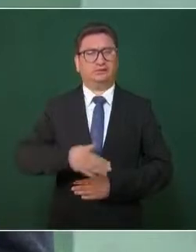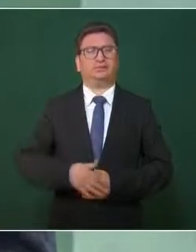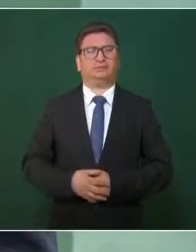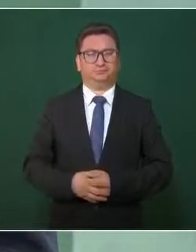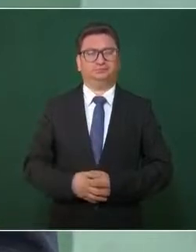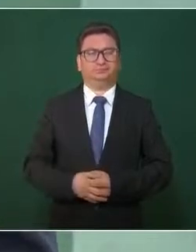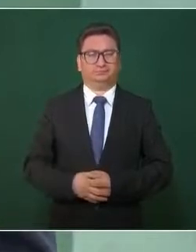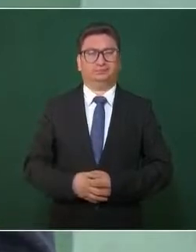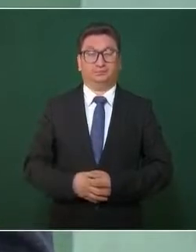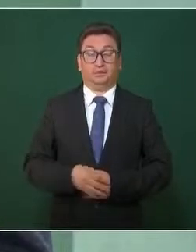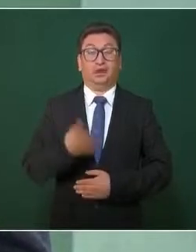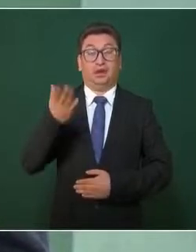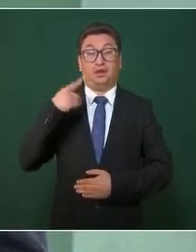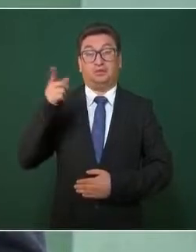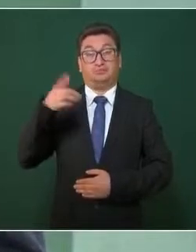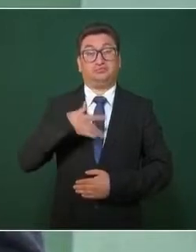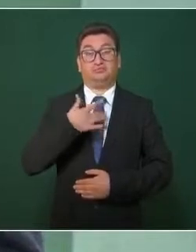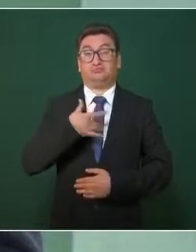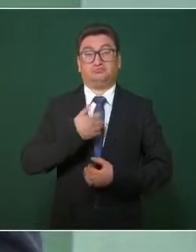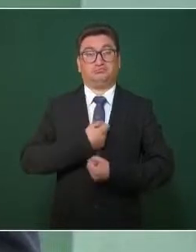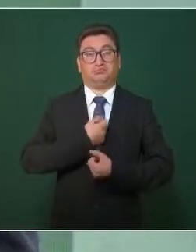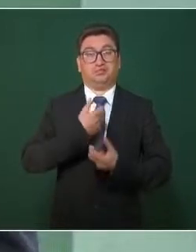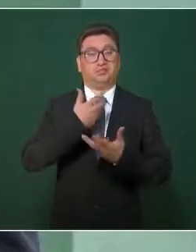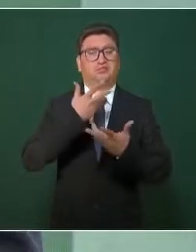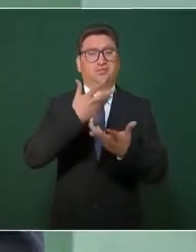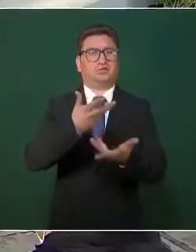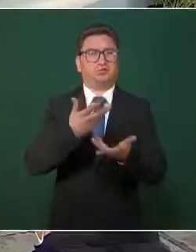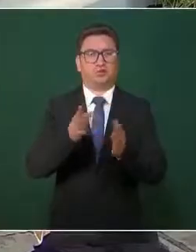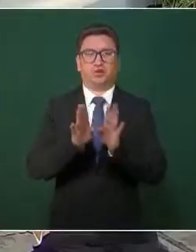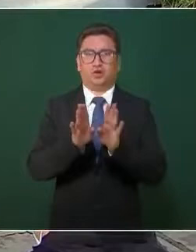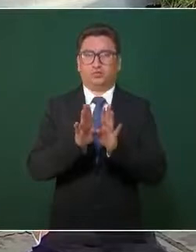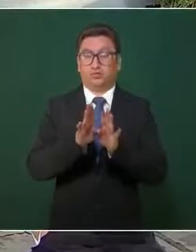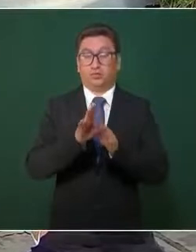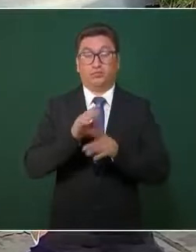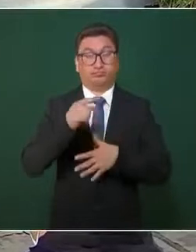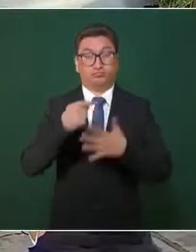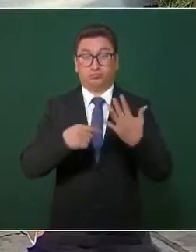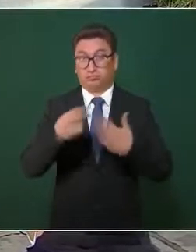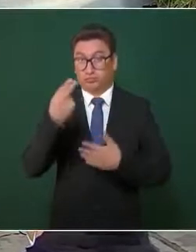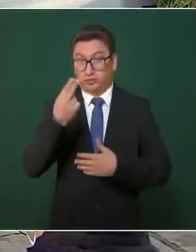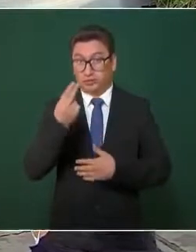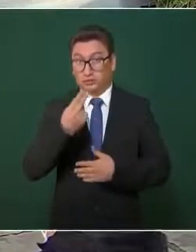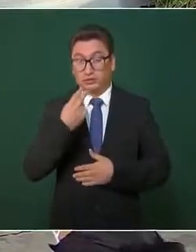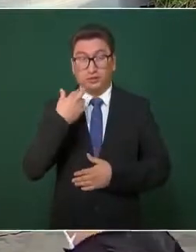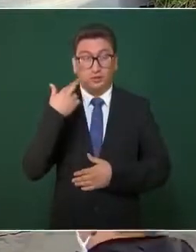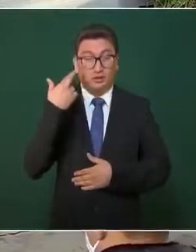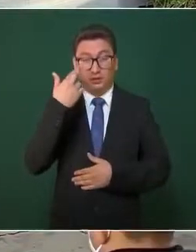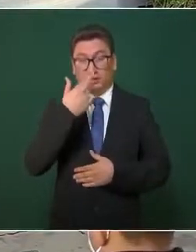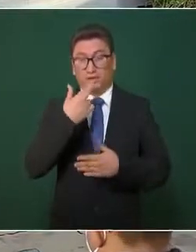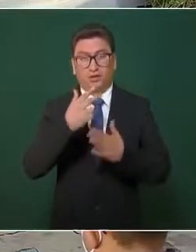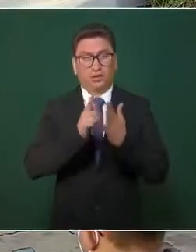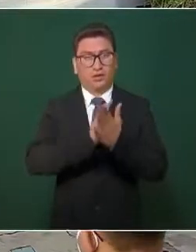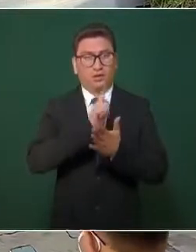como lo expresó, que es necesario revisar el marco legal